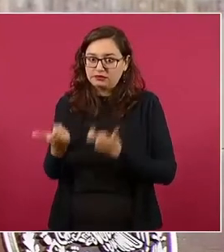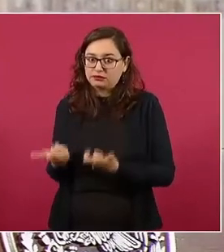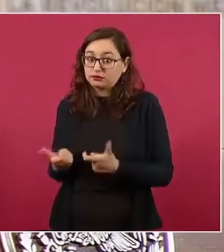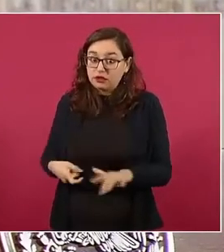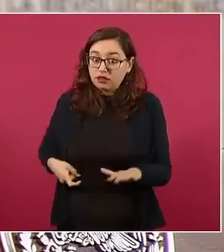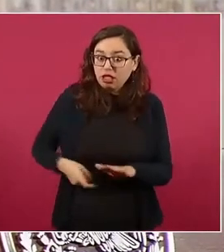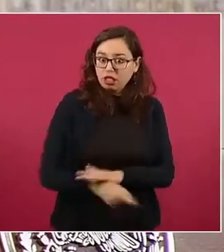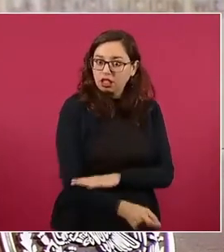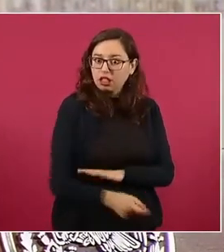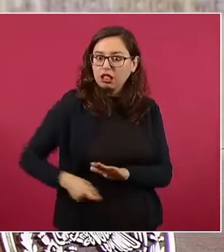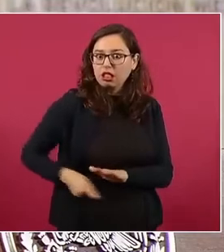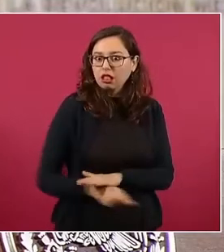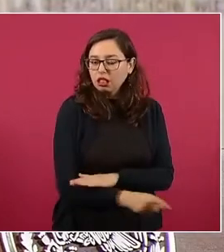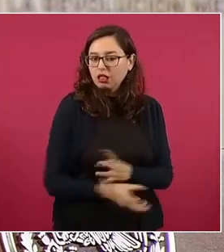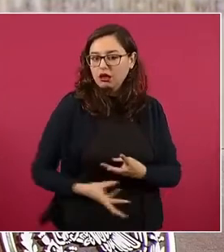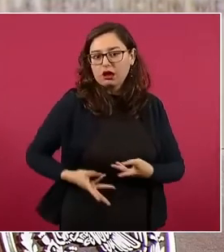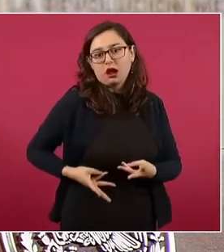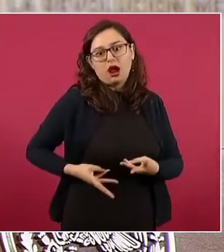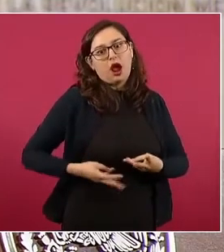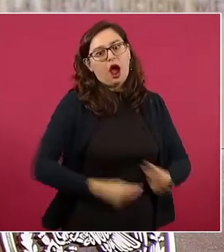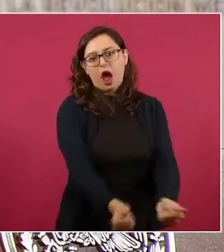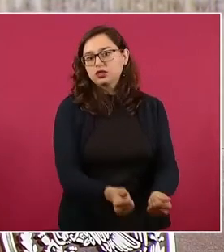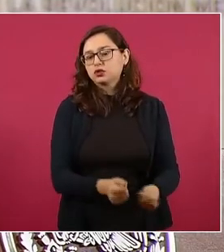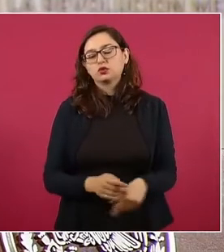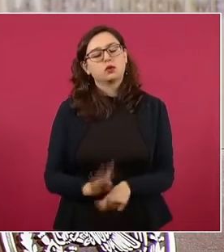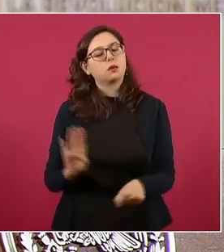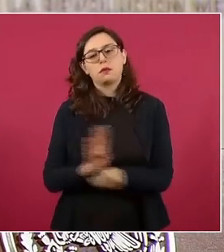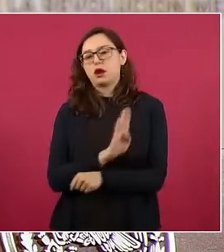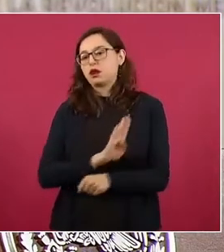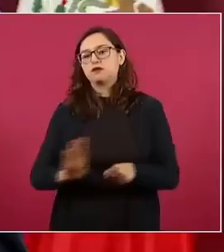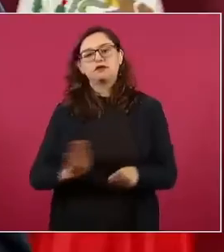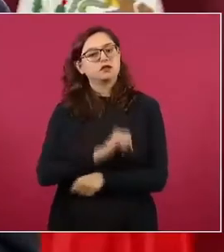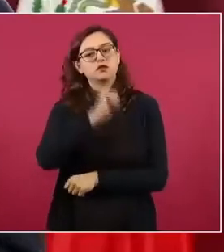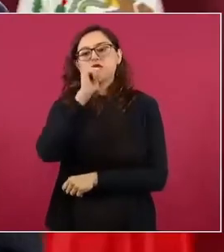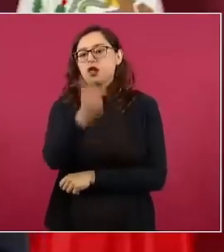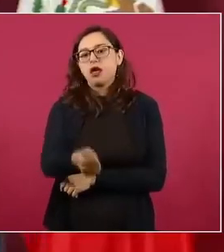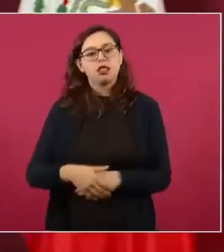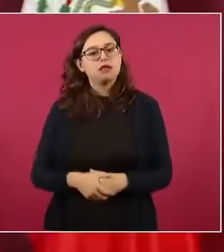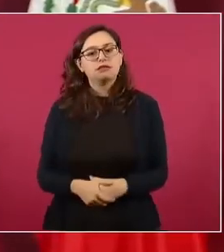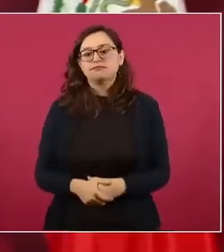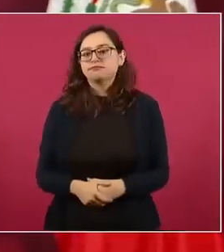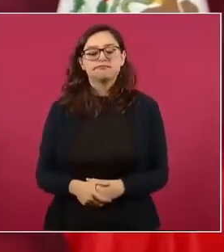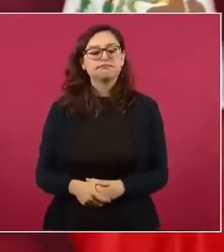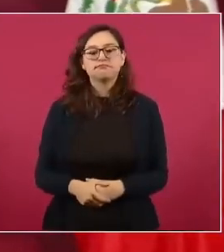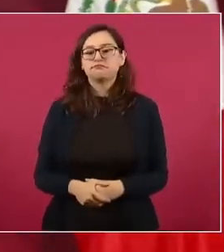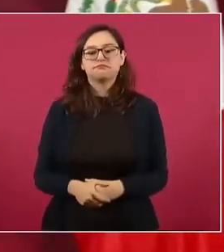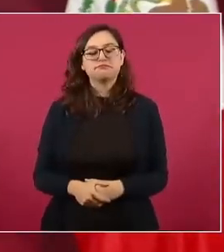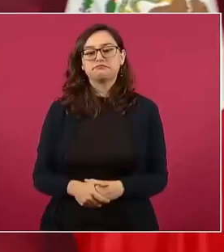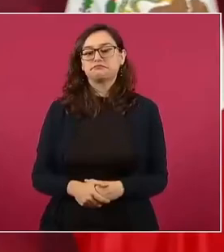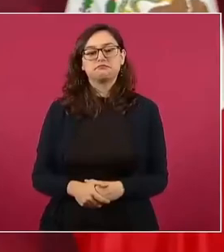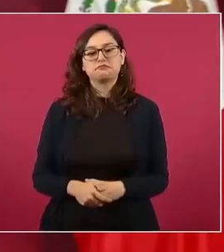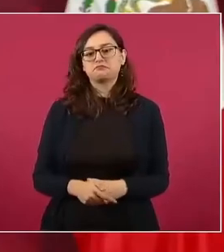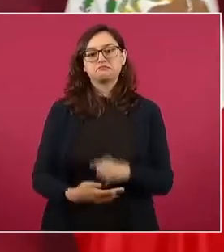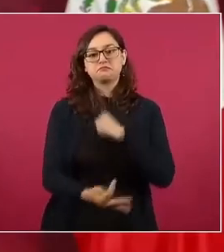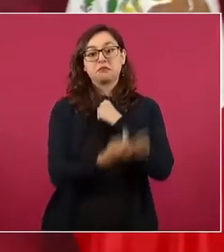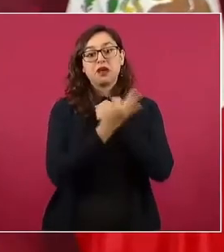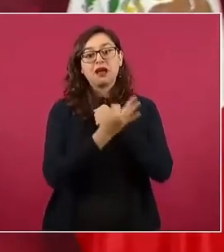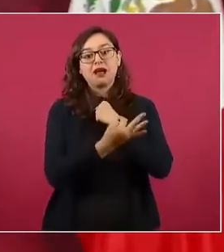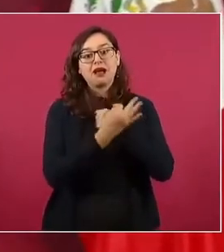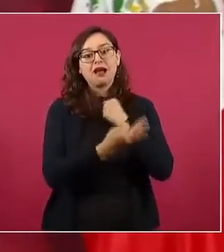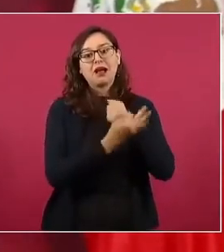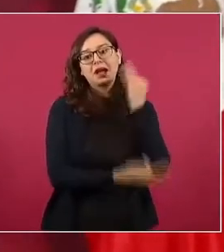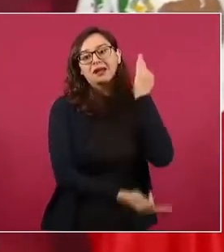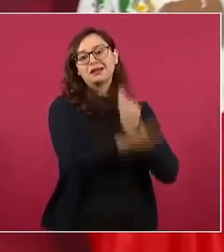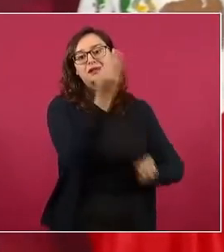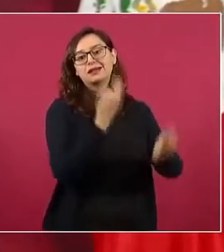cuesta, y yo prefiero que tengan los jóvenes